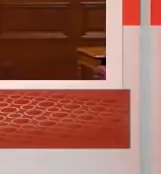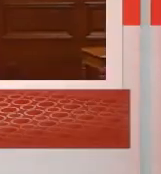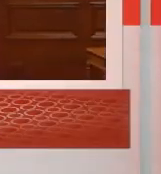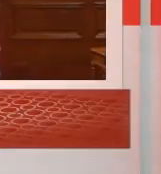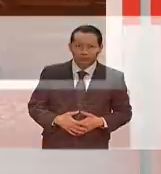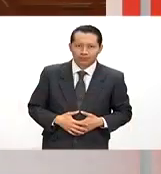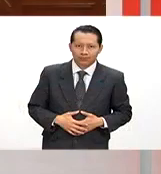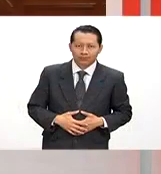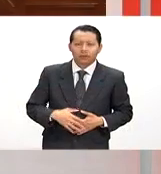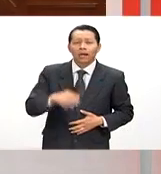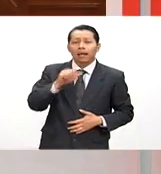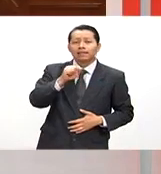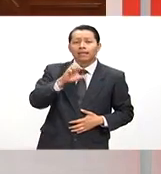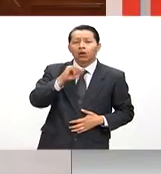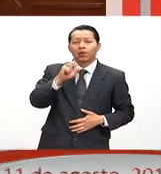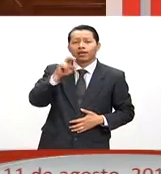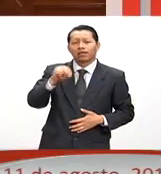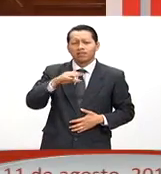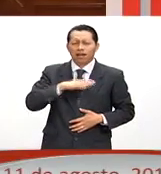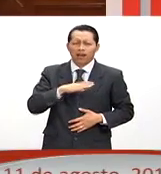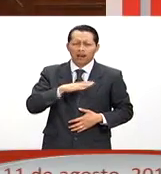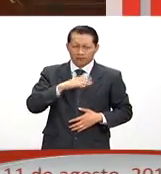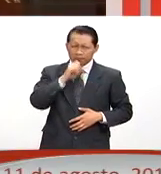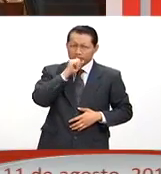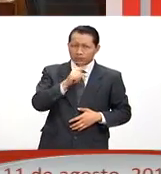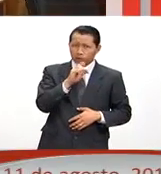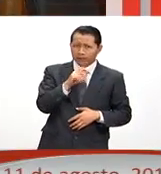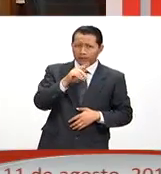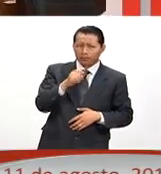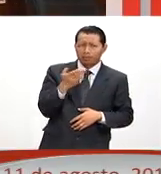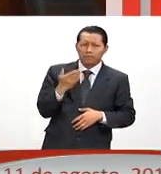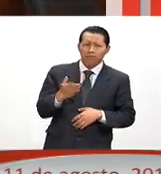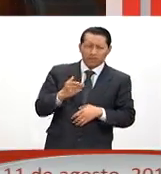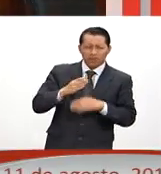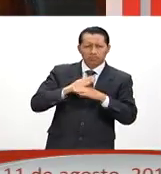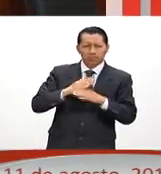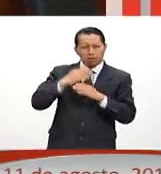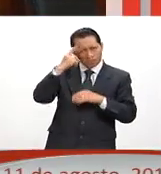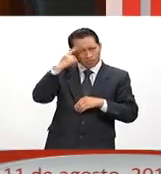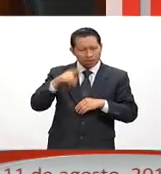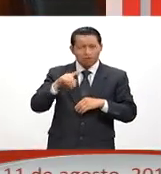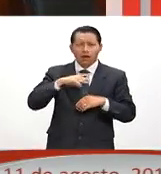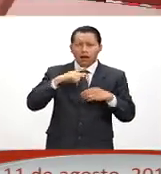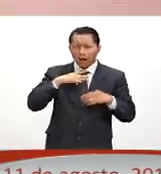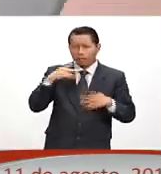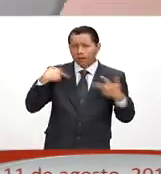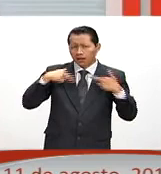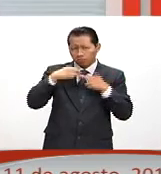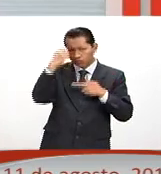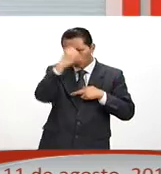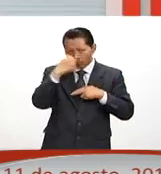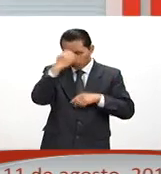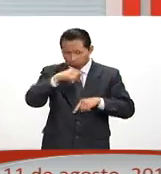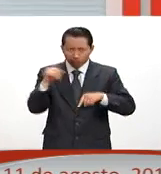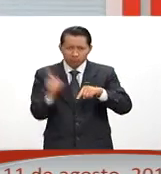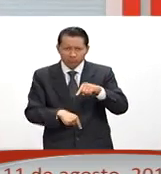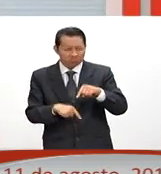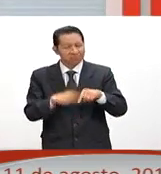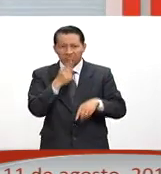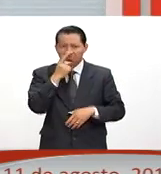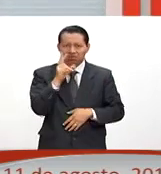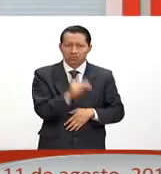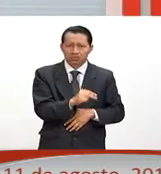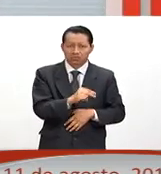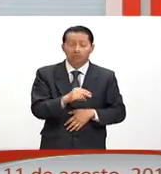La Suprema Corte rechaza el amparo promovido por la CENTE en contra de la evaluación de los maestros. Niñas y niños no